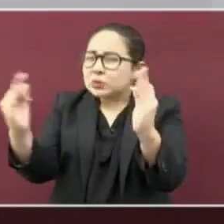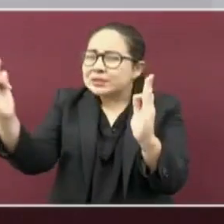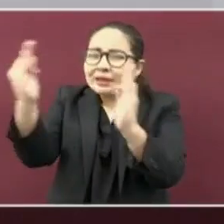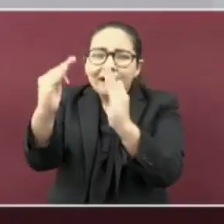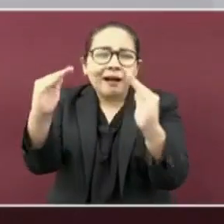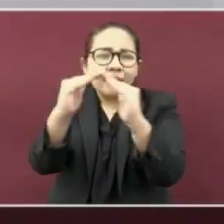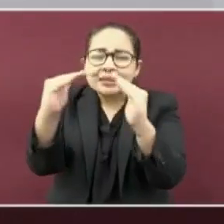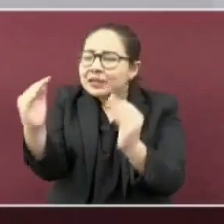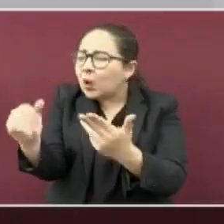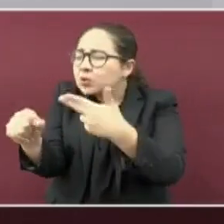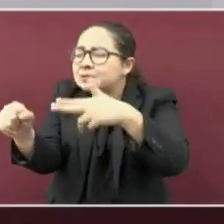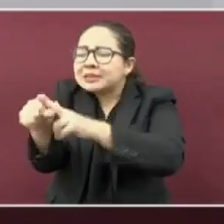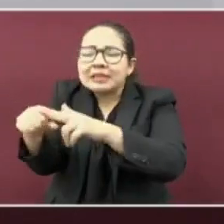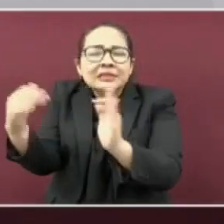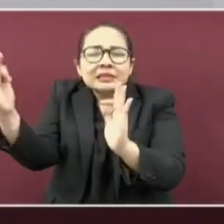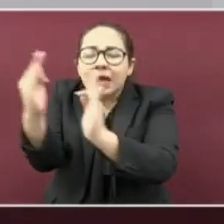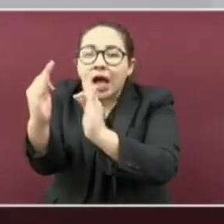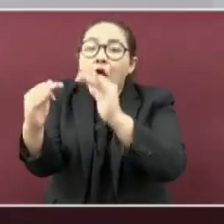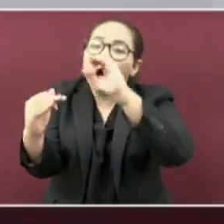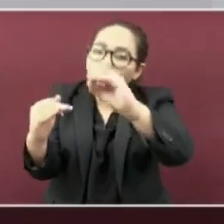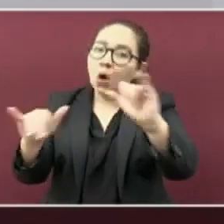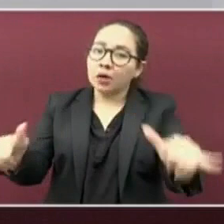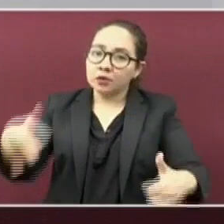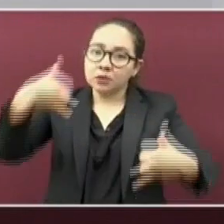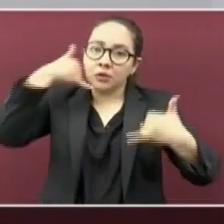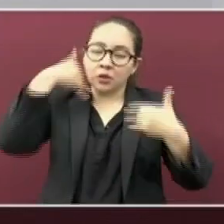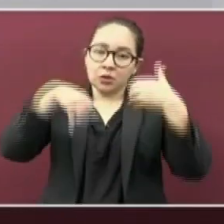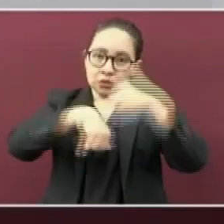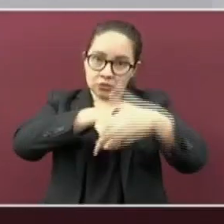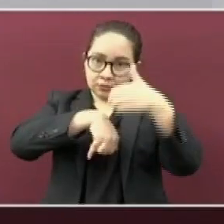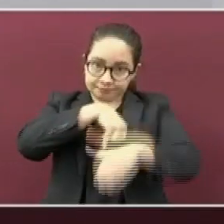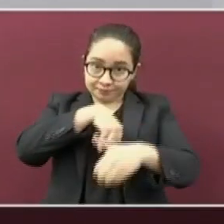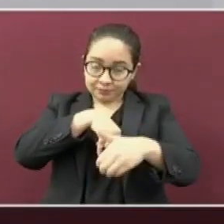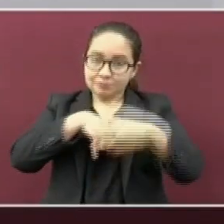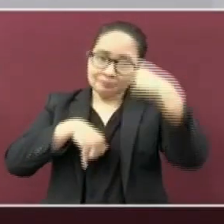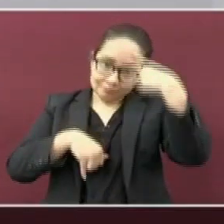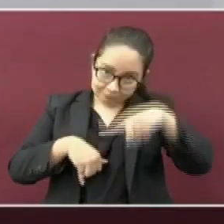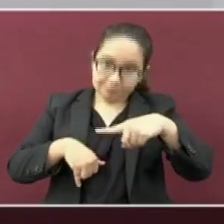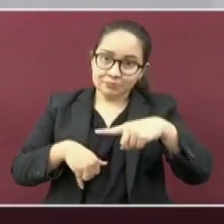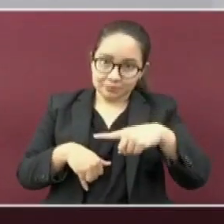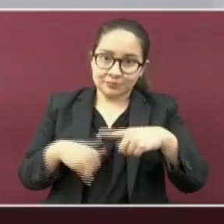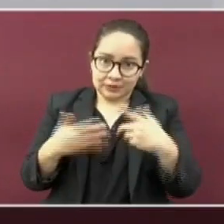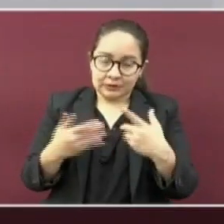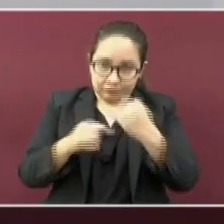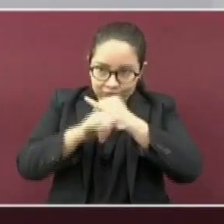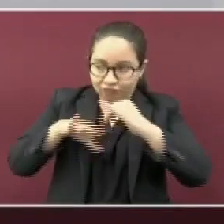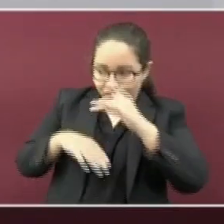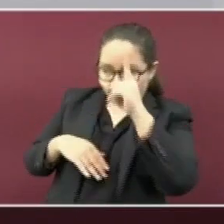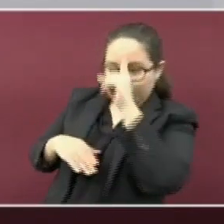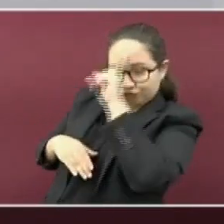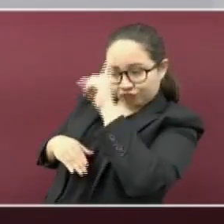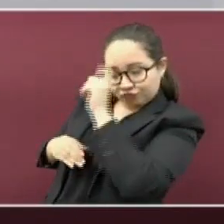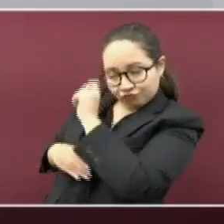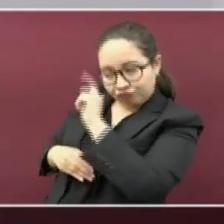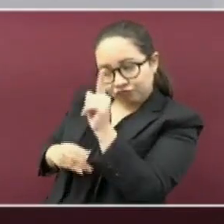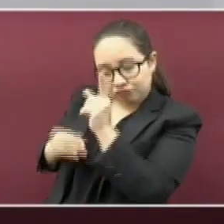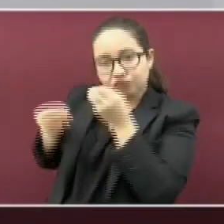cercano o llamen al número de atención para que sean asesorados de manera profesional.